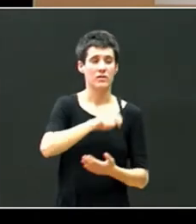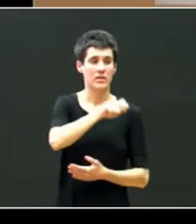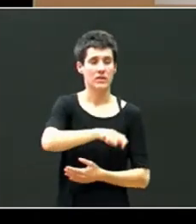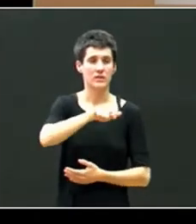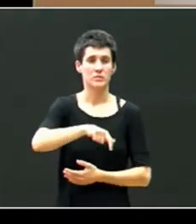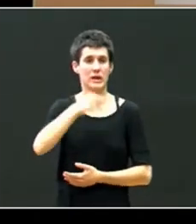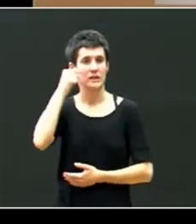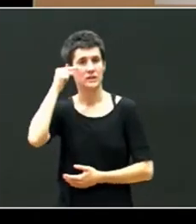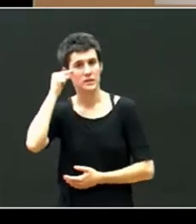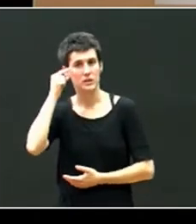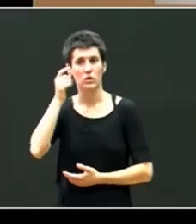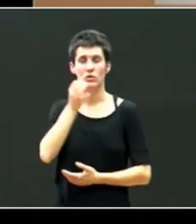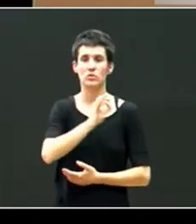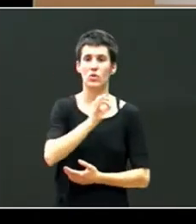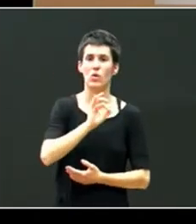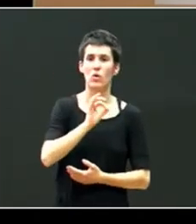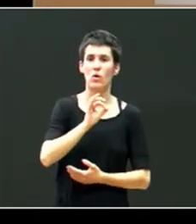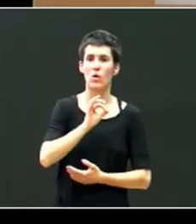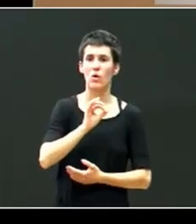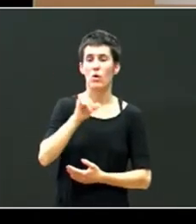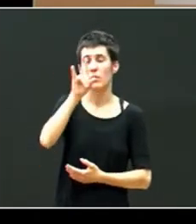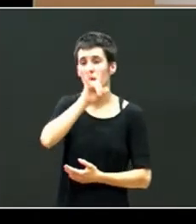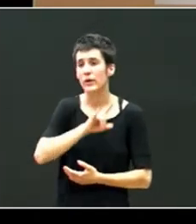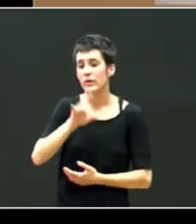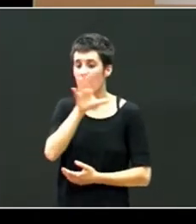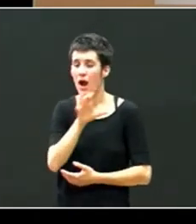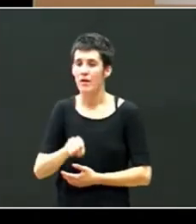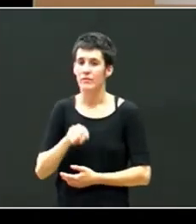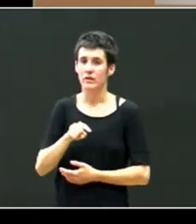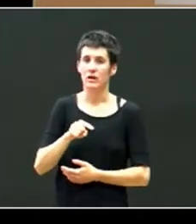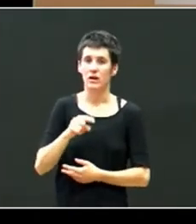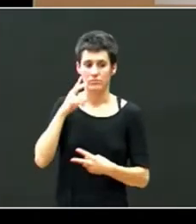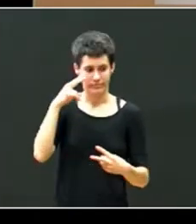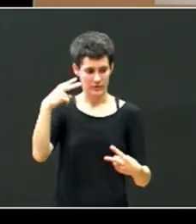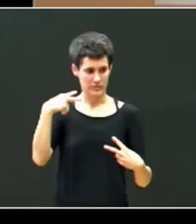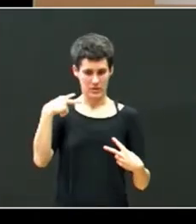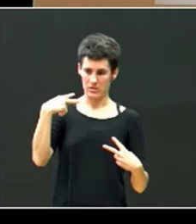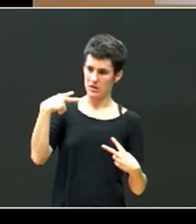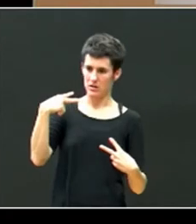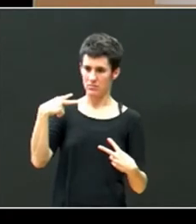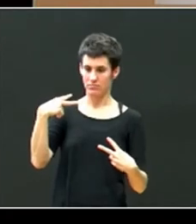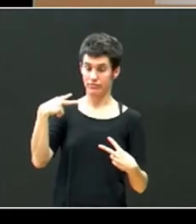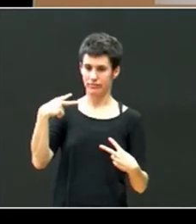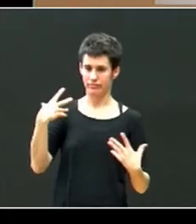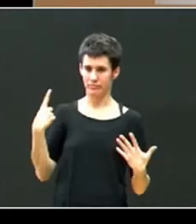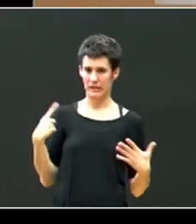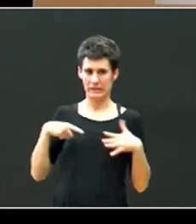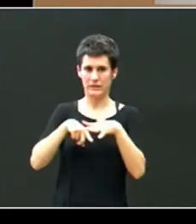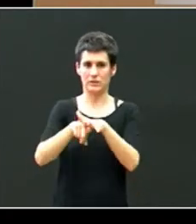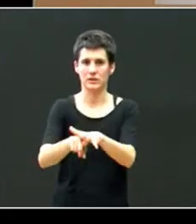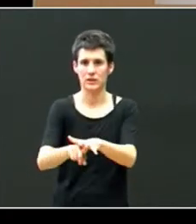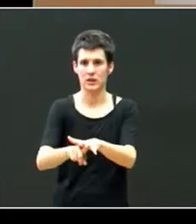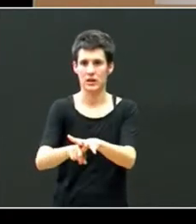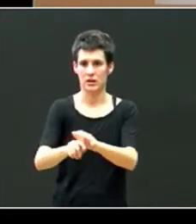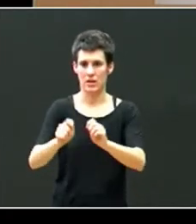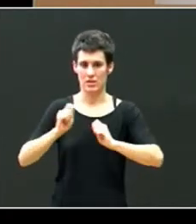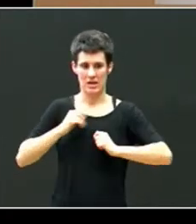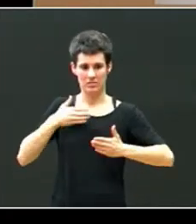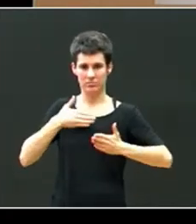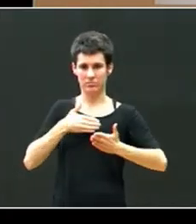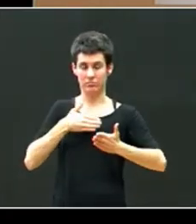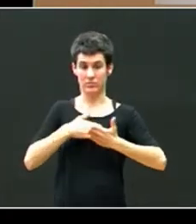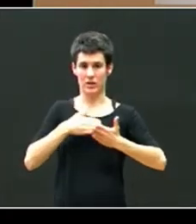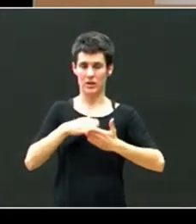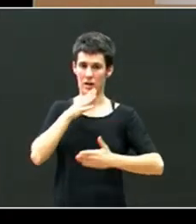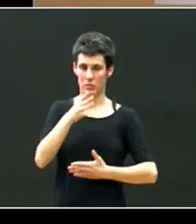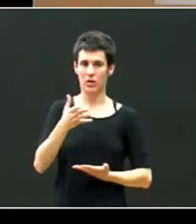africanos de origen es ya en sí una gran dificultad integrar porque te dicen es que es difícil ser